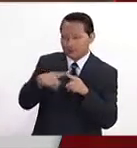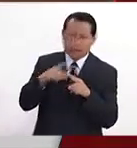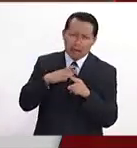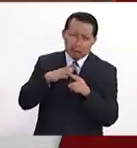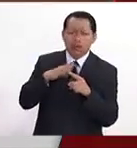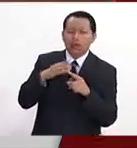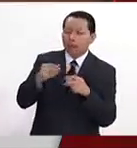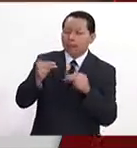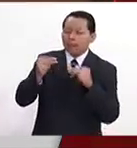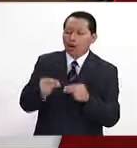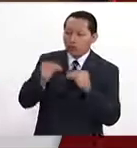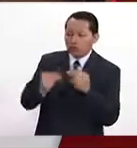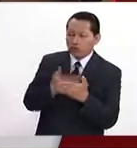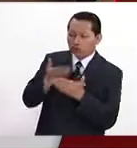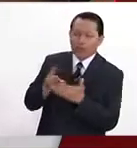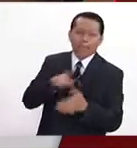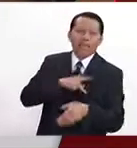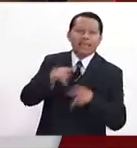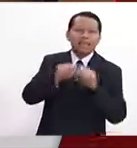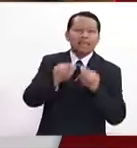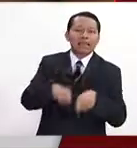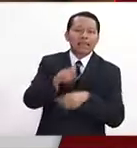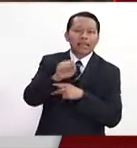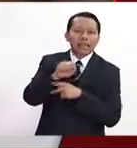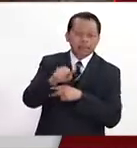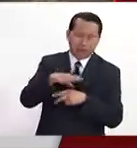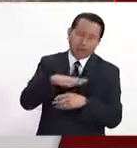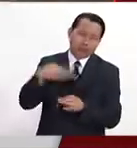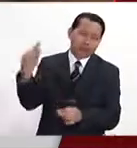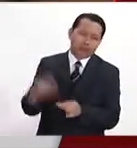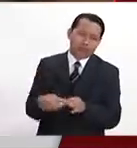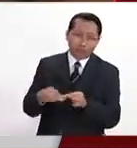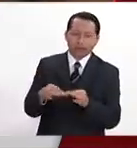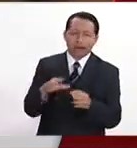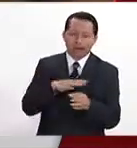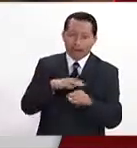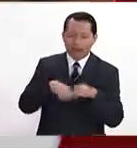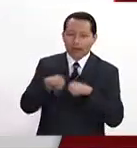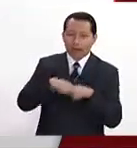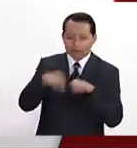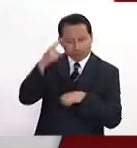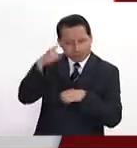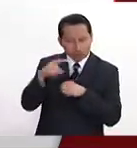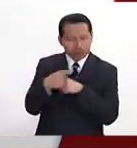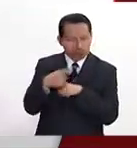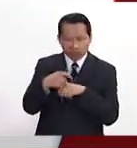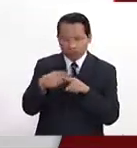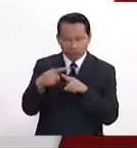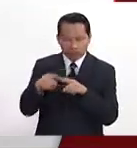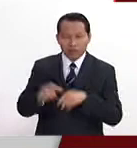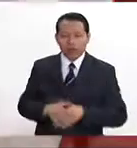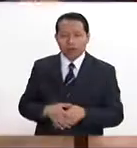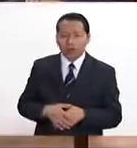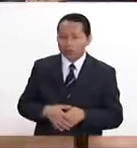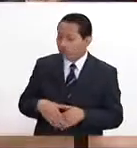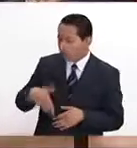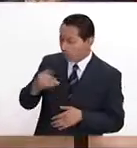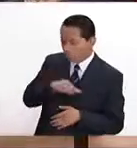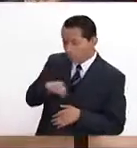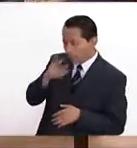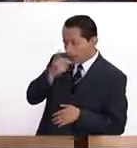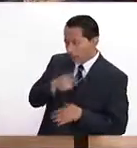propuesta que es mi tesis y esa se convirtió ahora ya en la empresa que estamos creando para la automatización. Ahora, no sé si nos pudieras